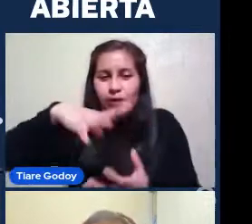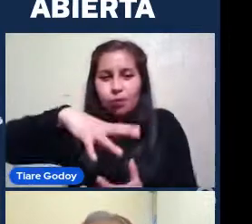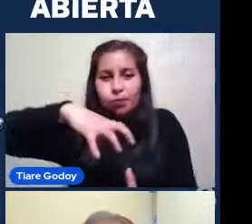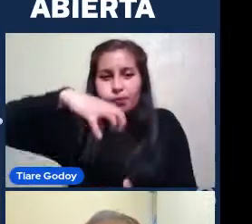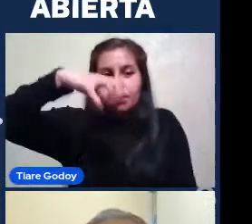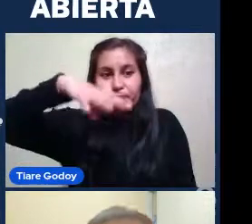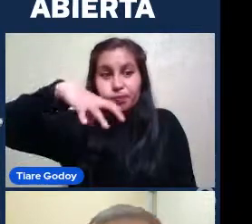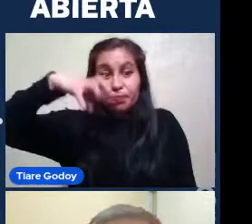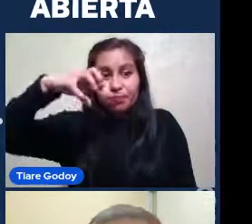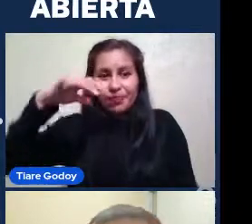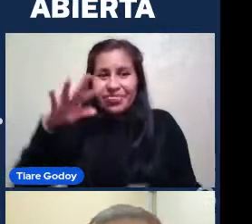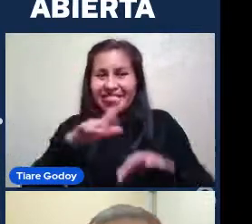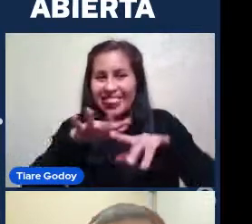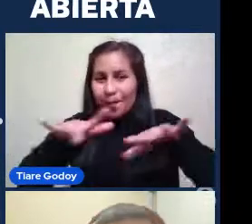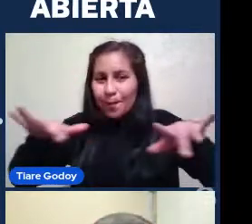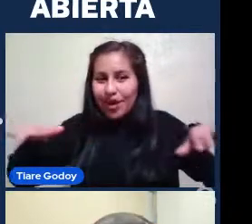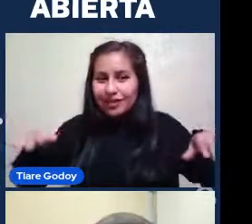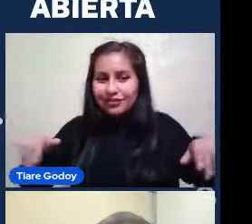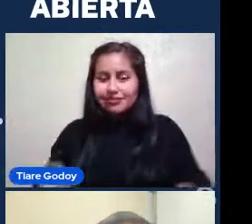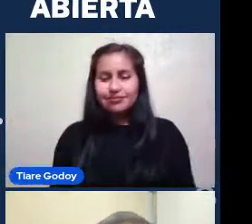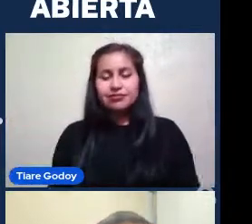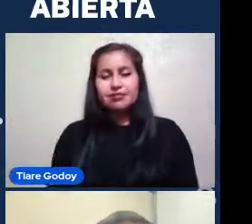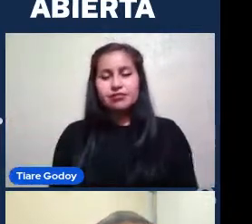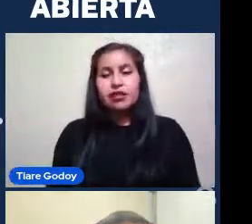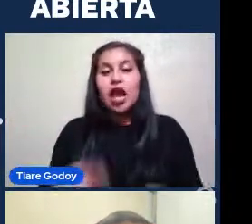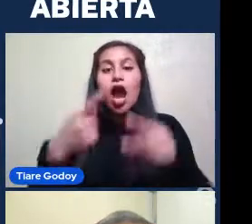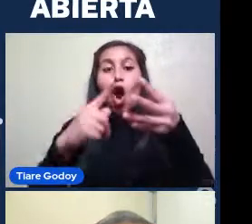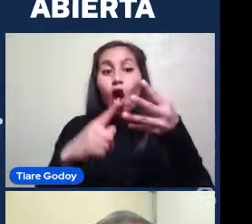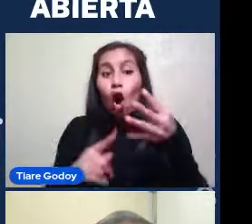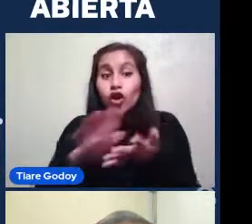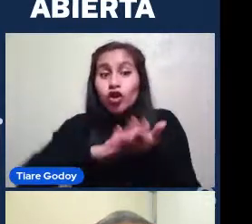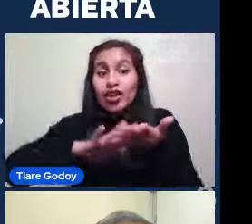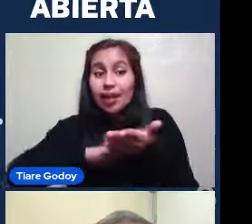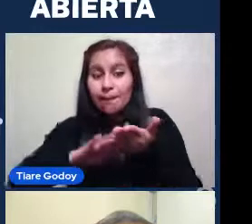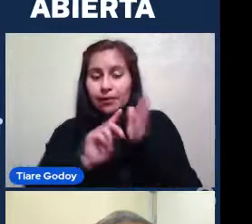Aquí tenemos Otros Ejemplos Bien